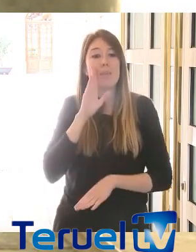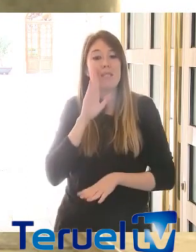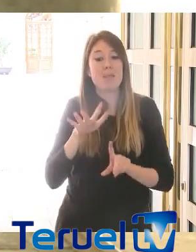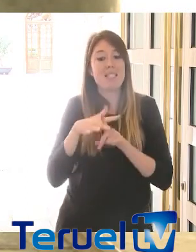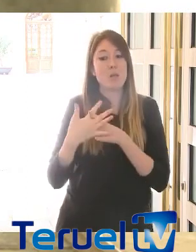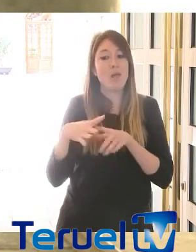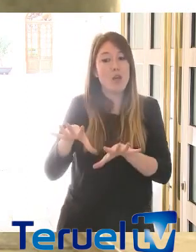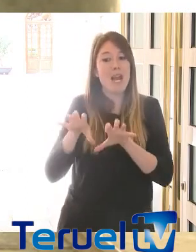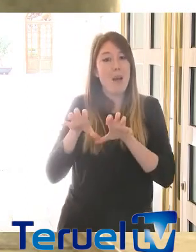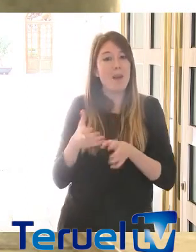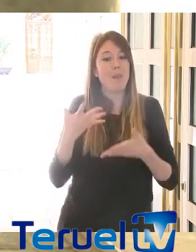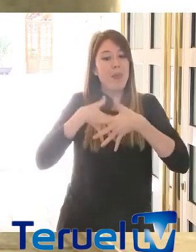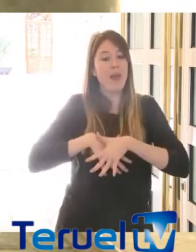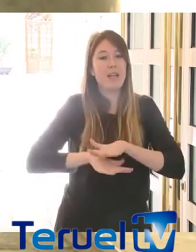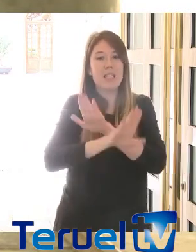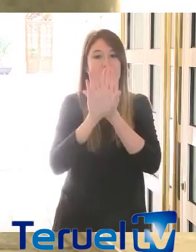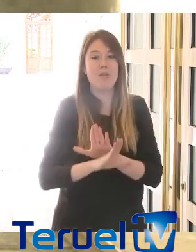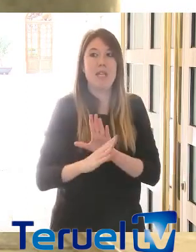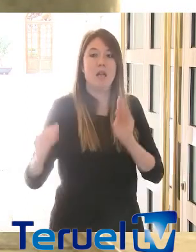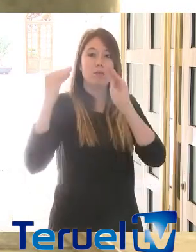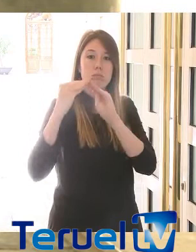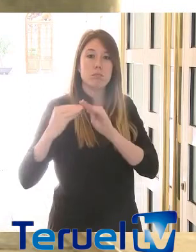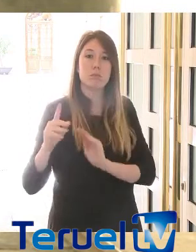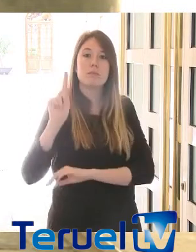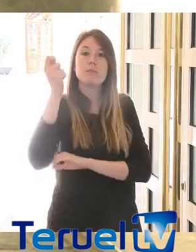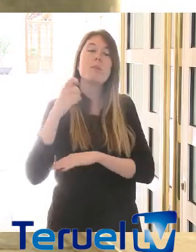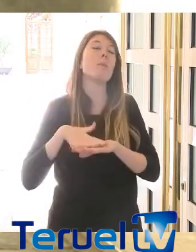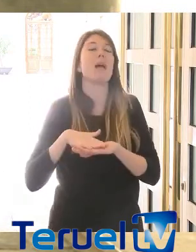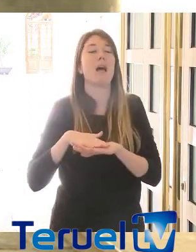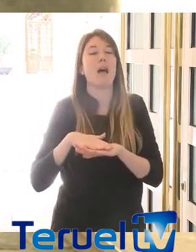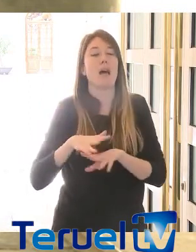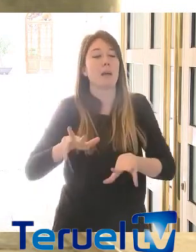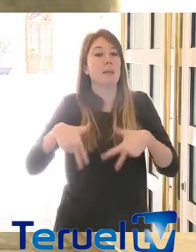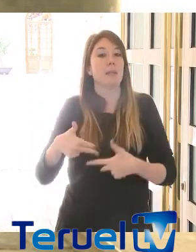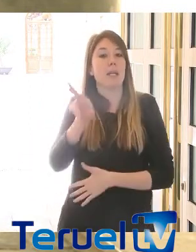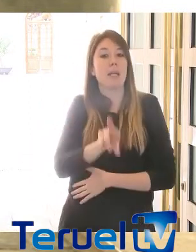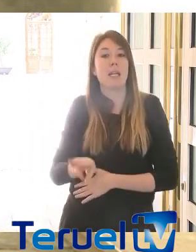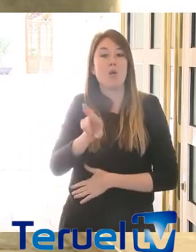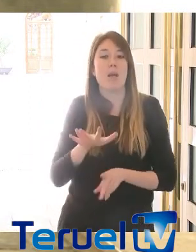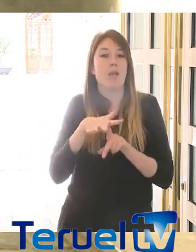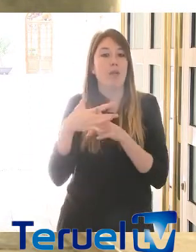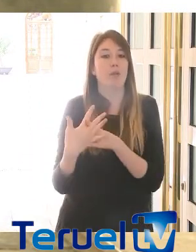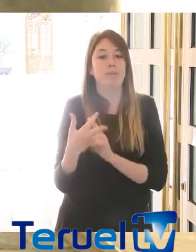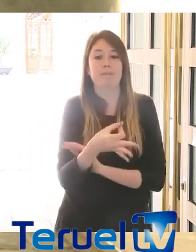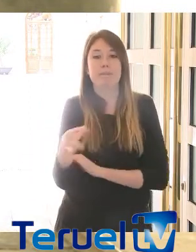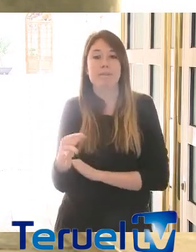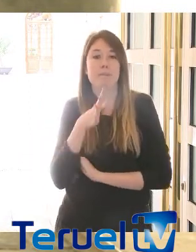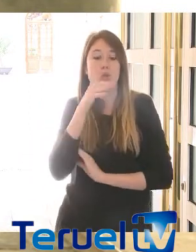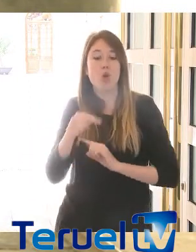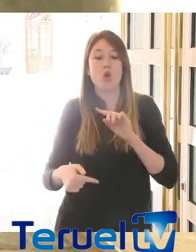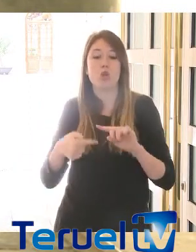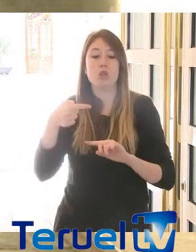situación pues seamos capaces de llegar a consensos que permitan una recuperación más pronta de la situación que va a quedar después